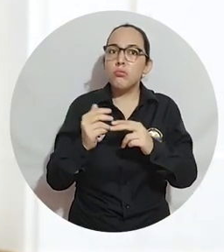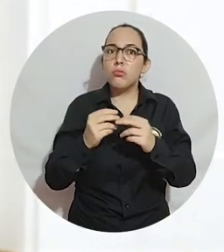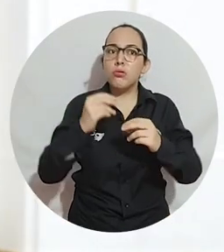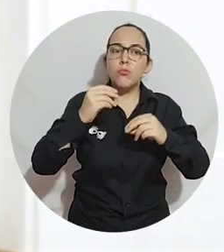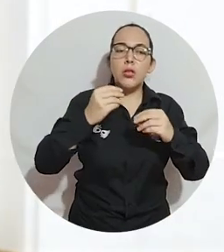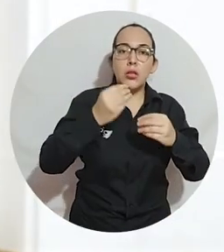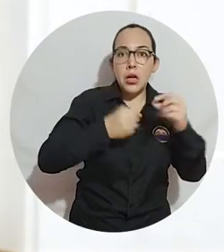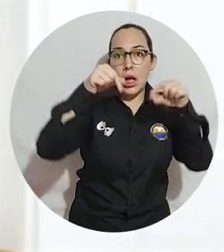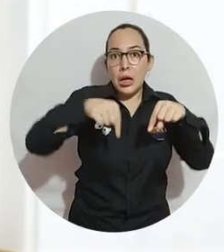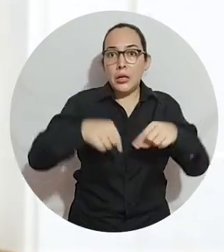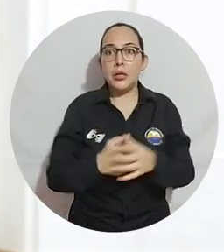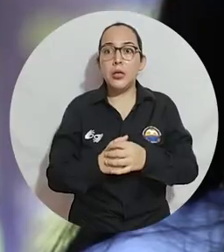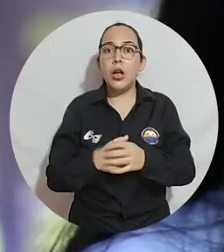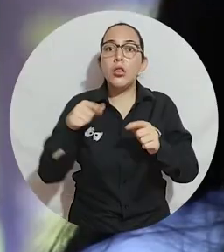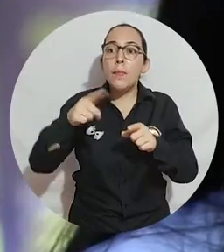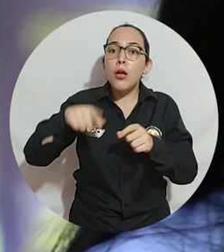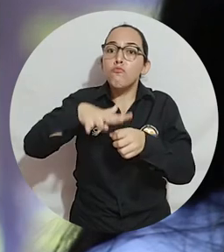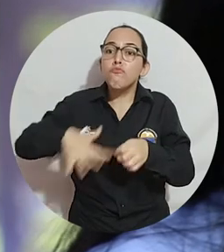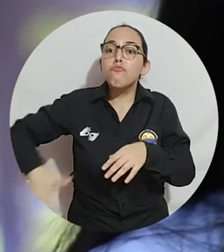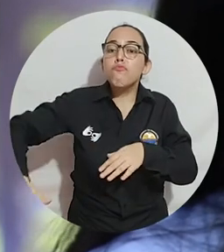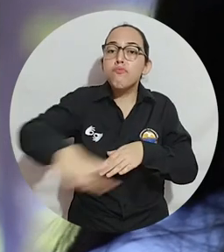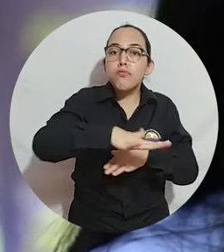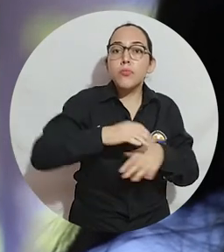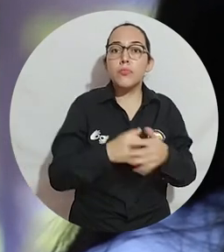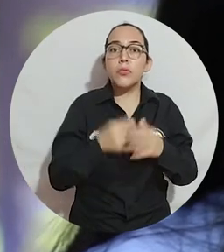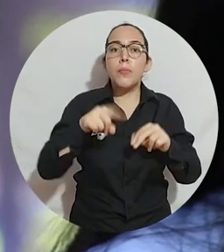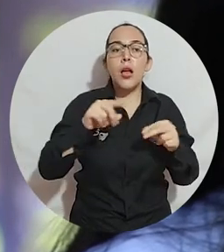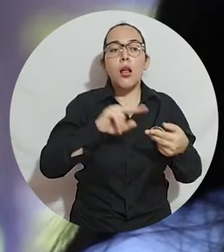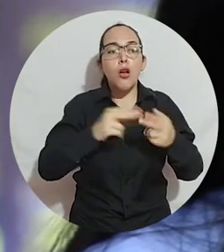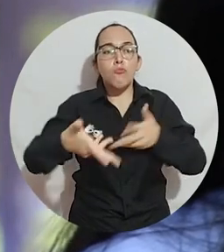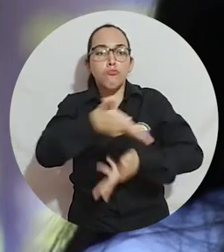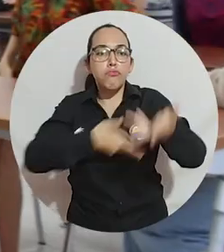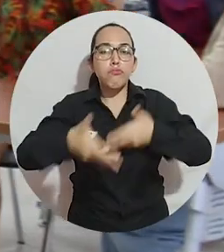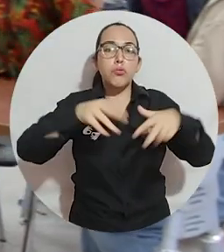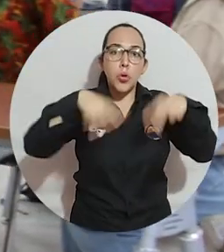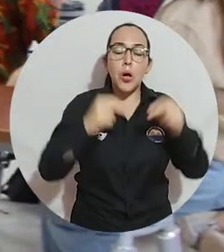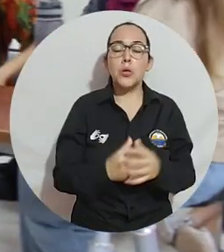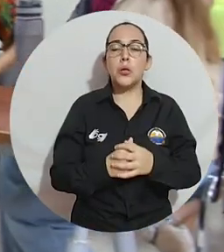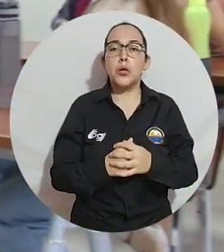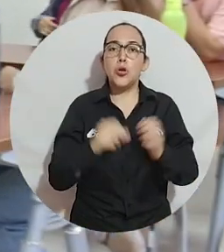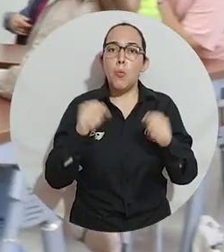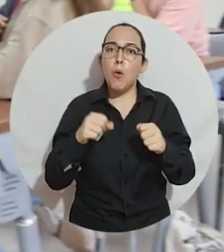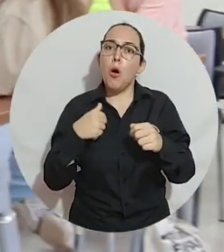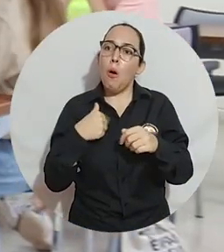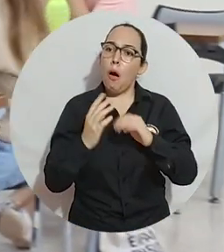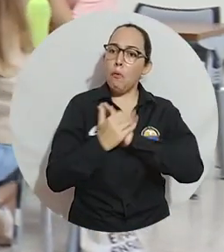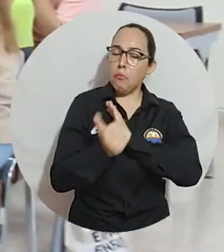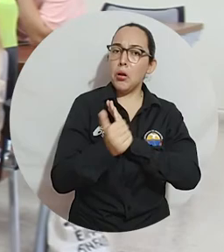se hace aquí y en la zona también y también relaciones sociales que puedo